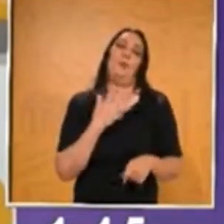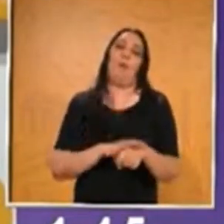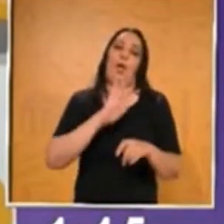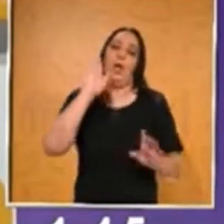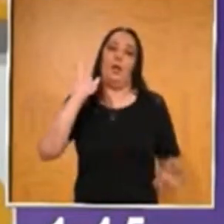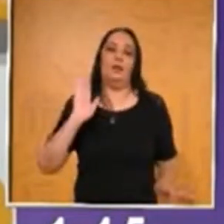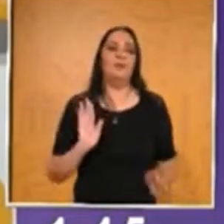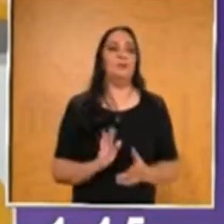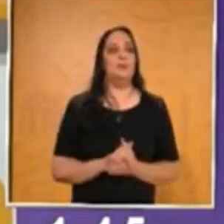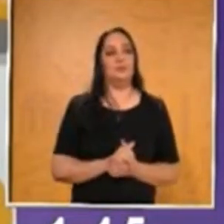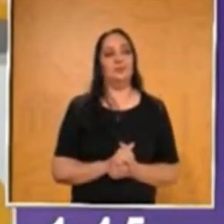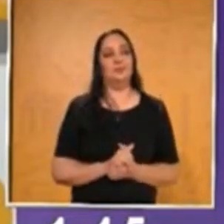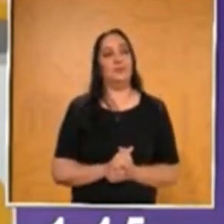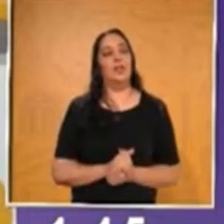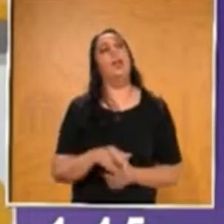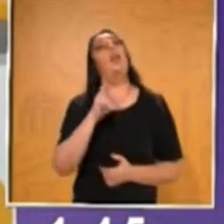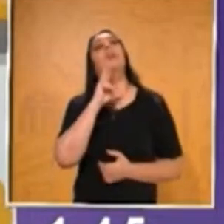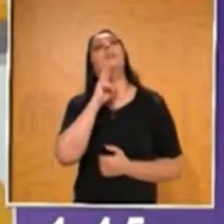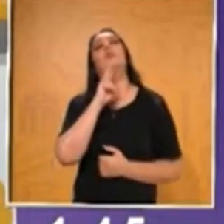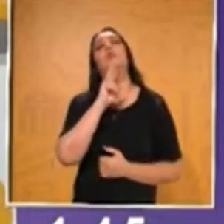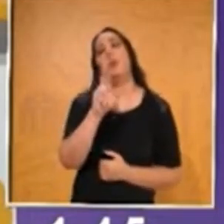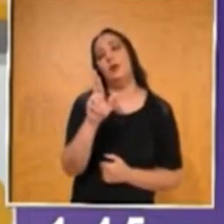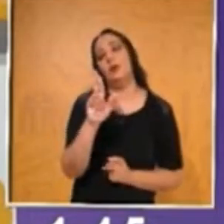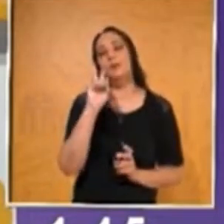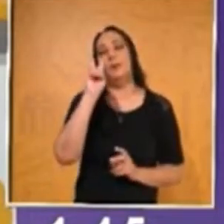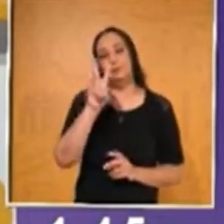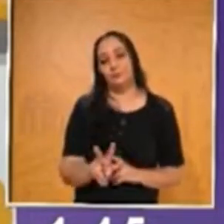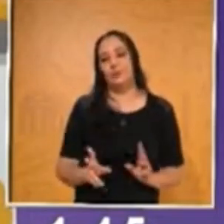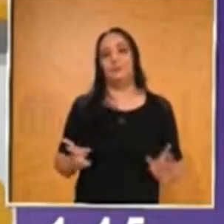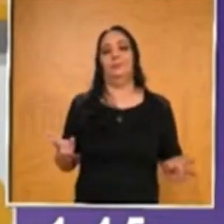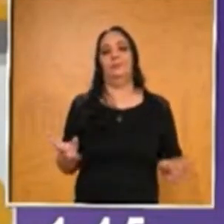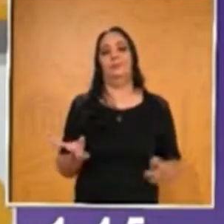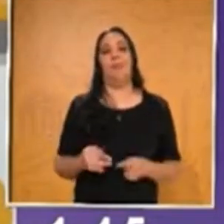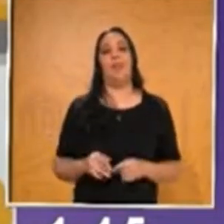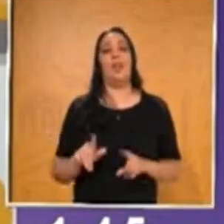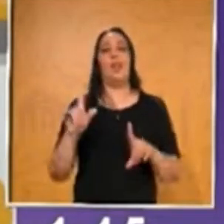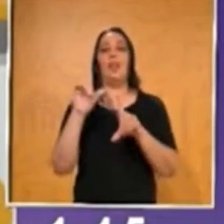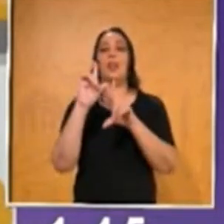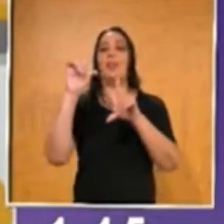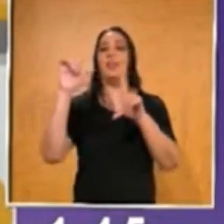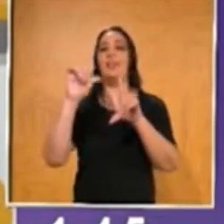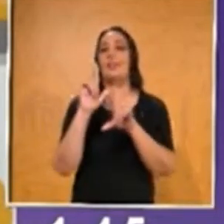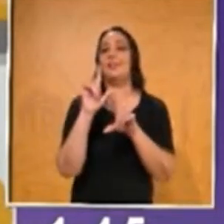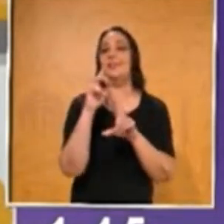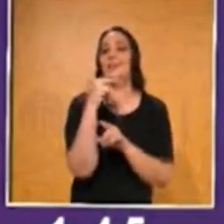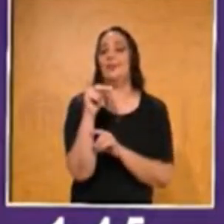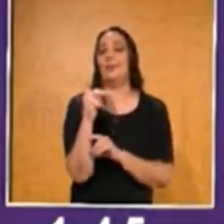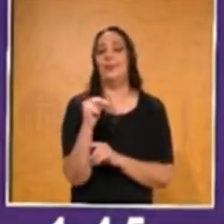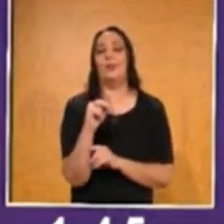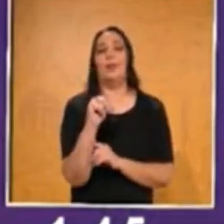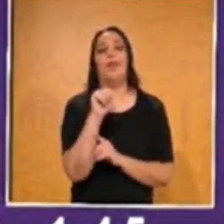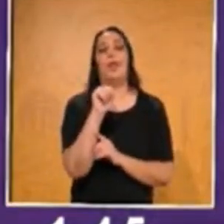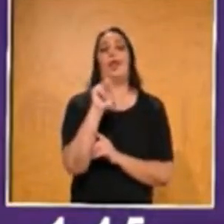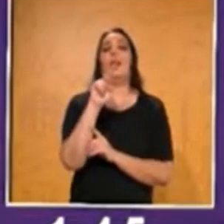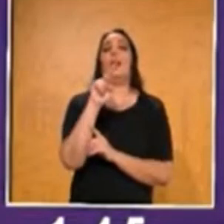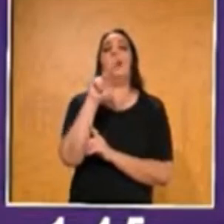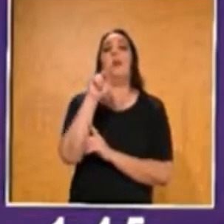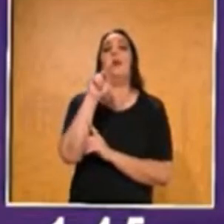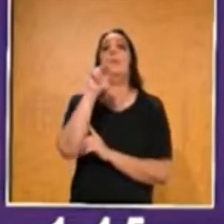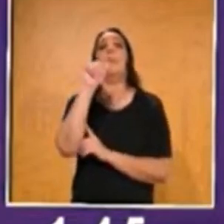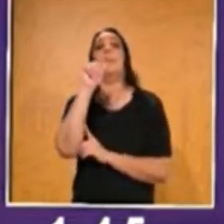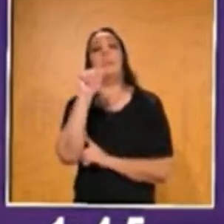tiene muchísimas. La respuesta correcta es las letras. Esa era la respuesta, porque arpa tiene...